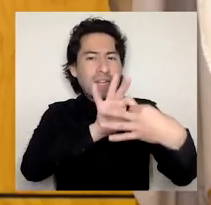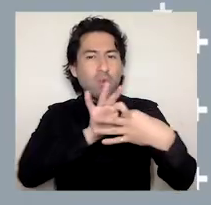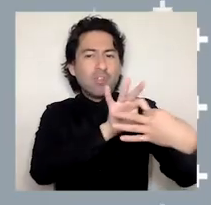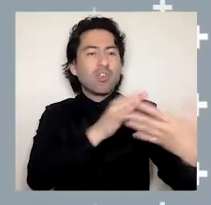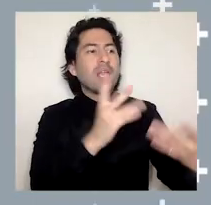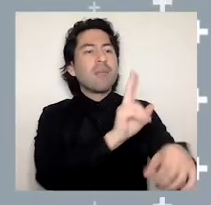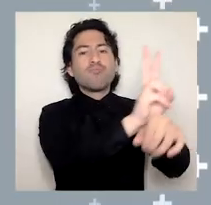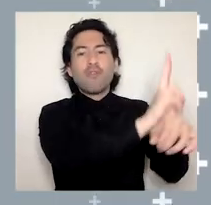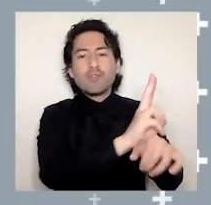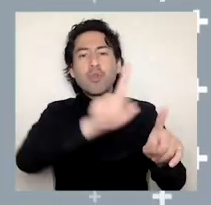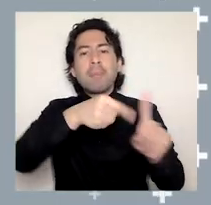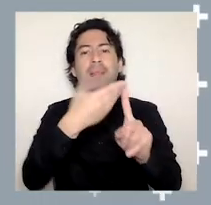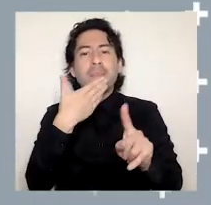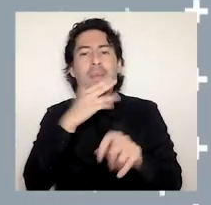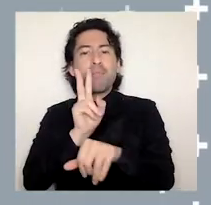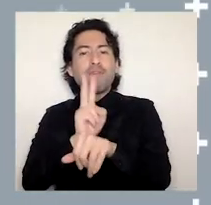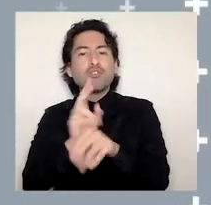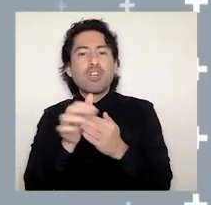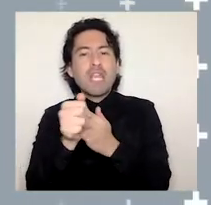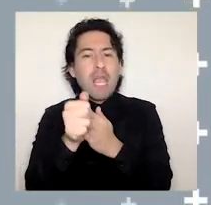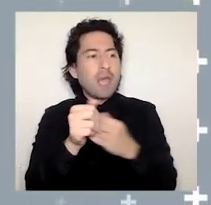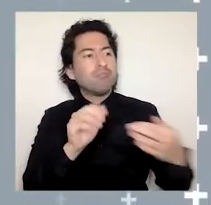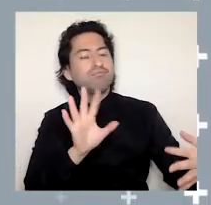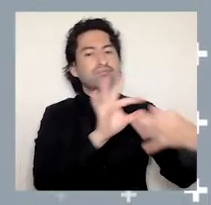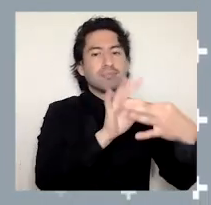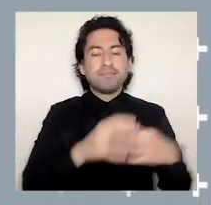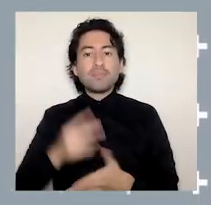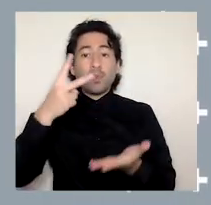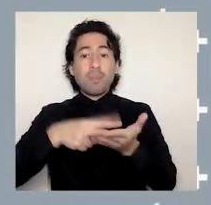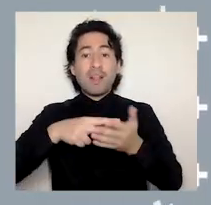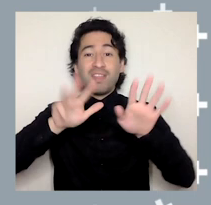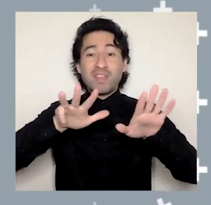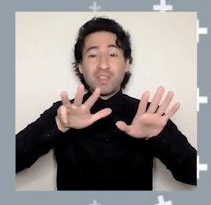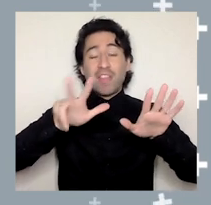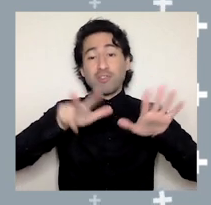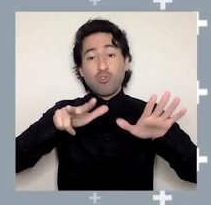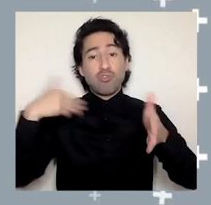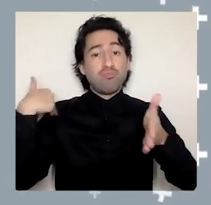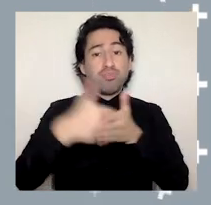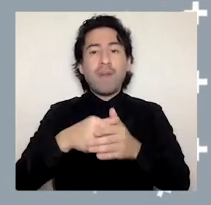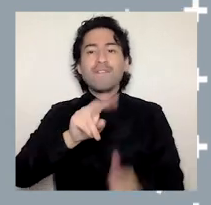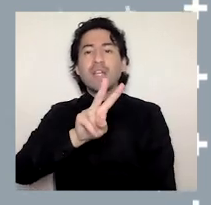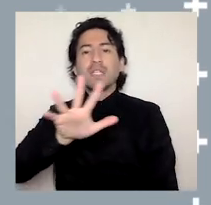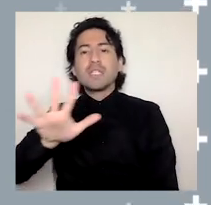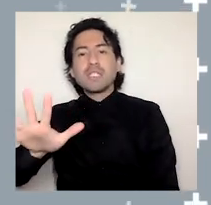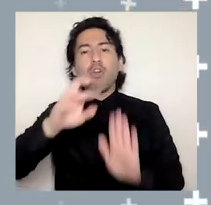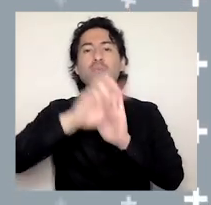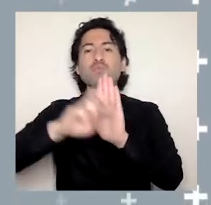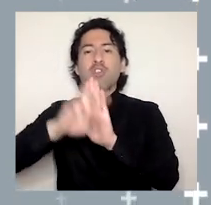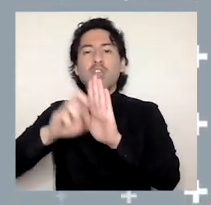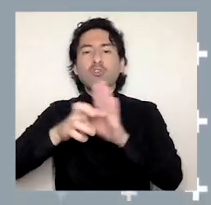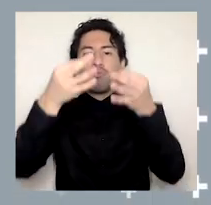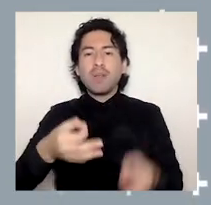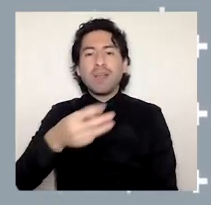desde el 2018 se han adjudicado 25 proyectos con un total apalancado de